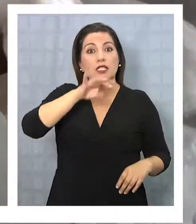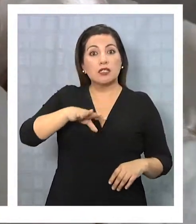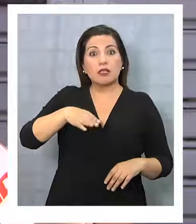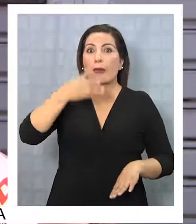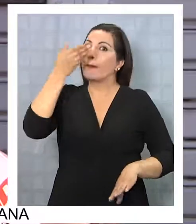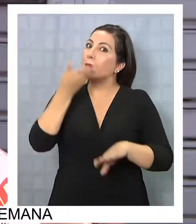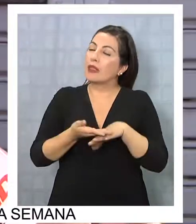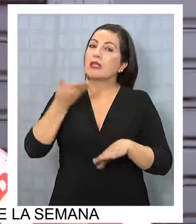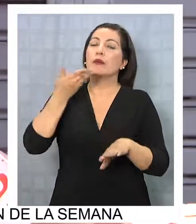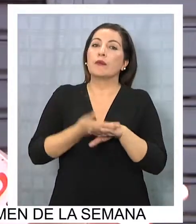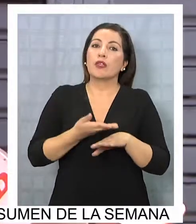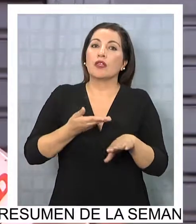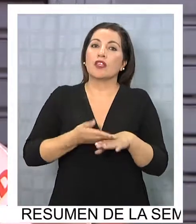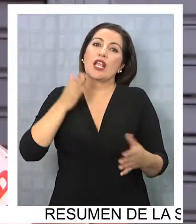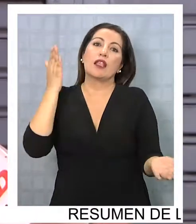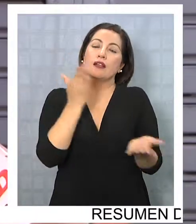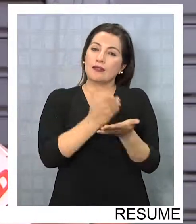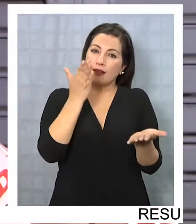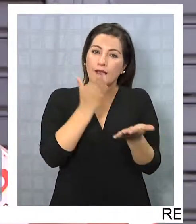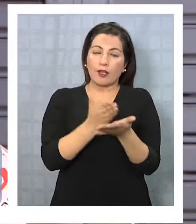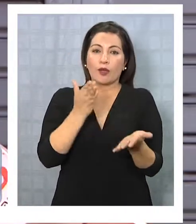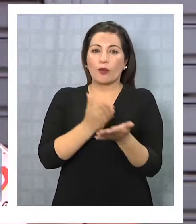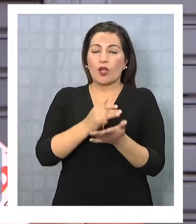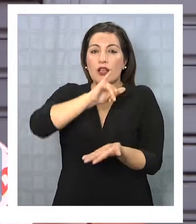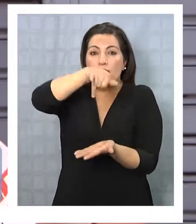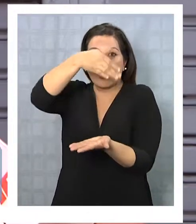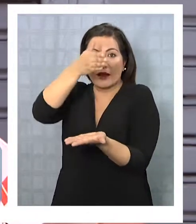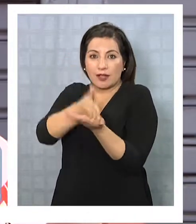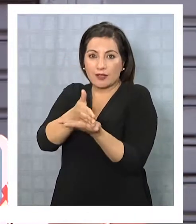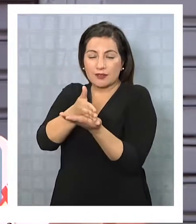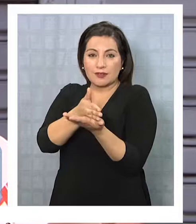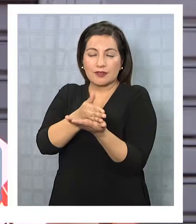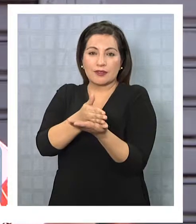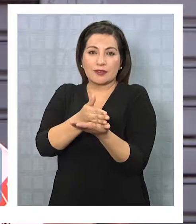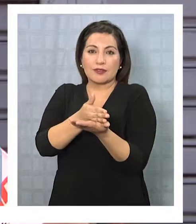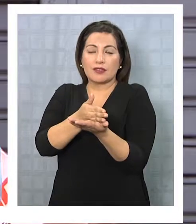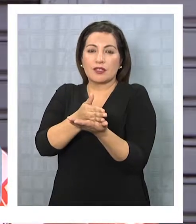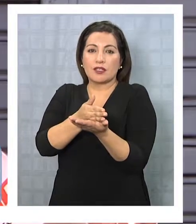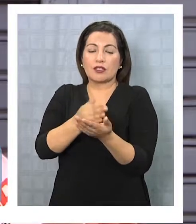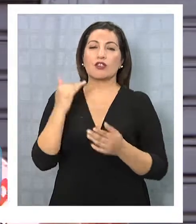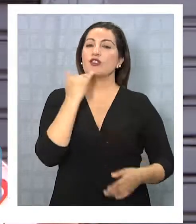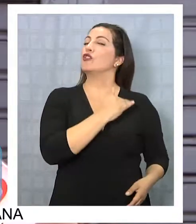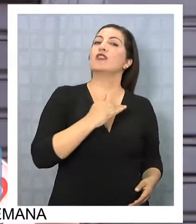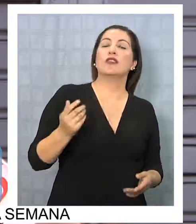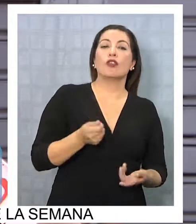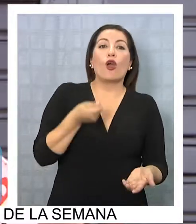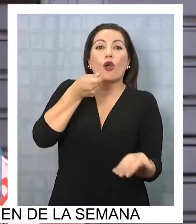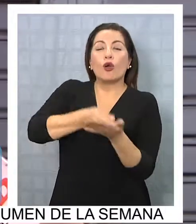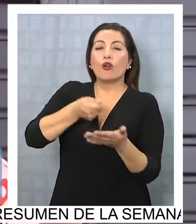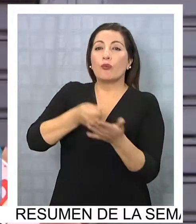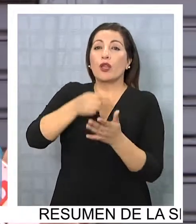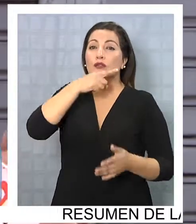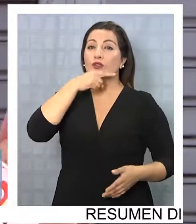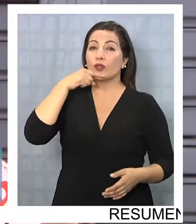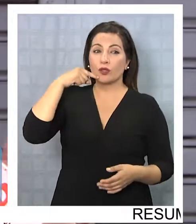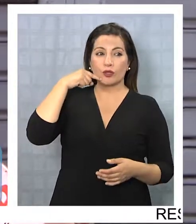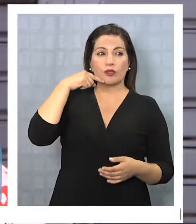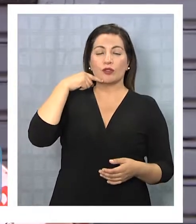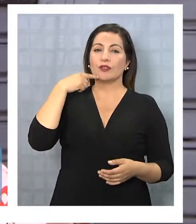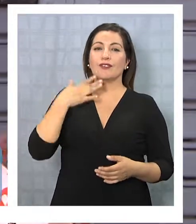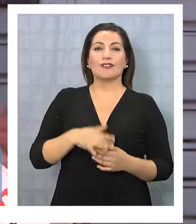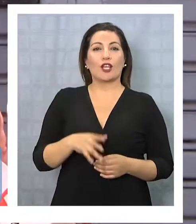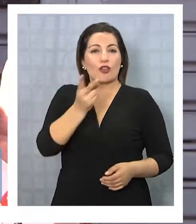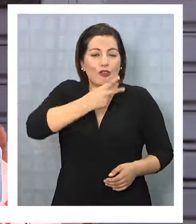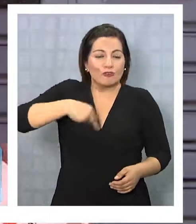súper pedido, sobre todo en los colegios, los jardines, porque se lo llevan porque es un dulce de